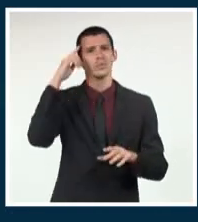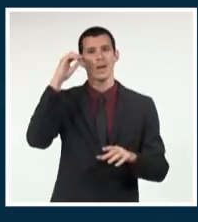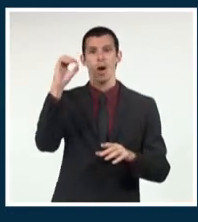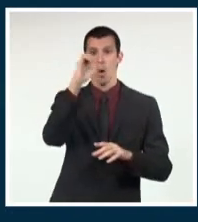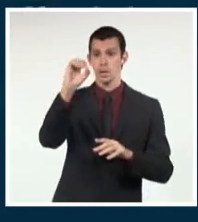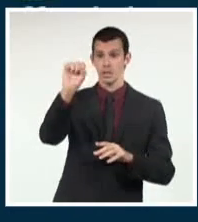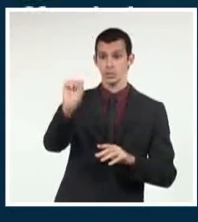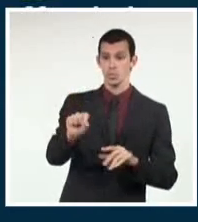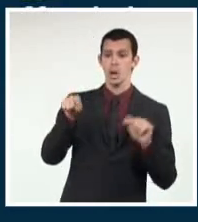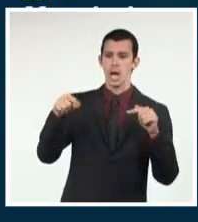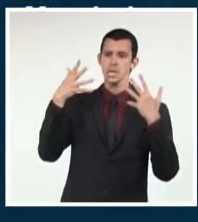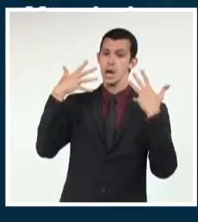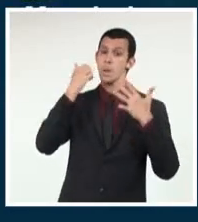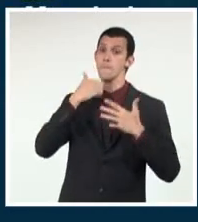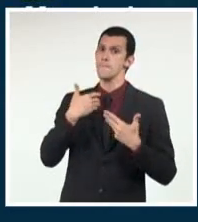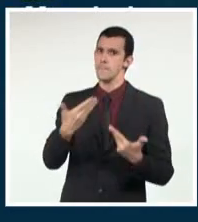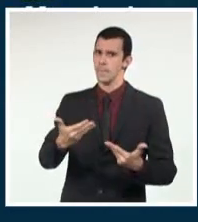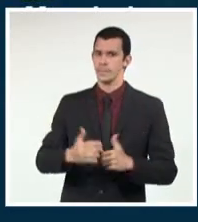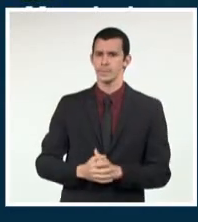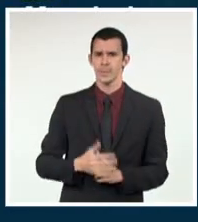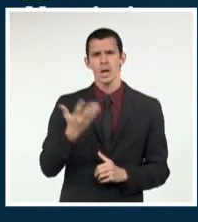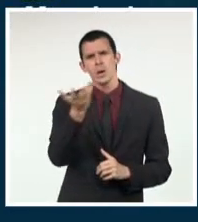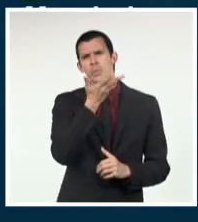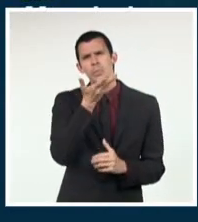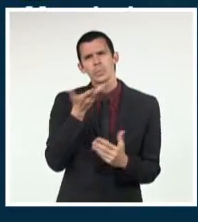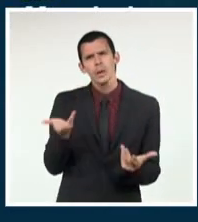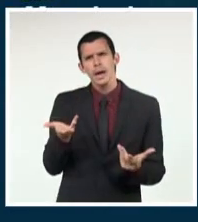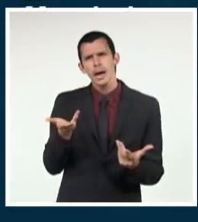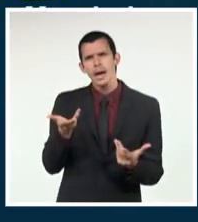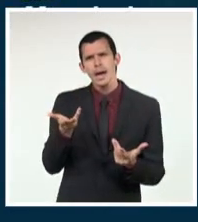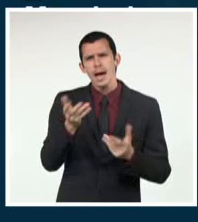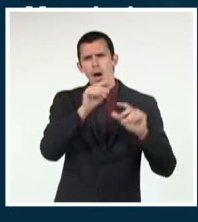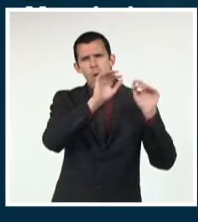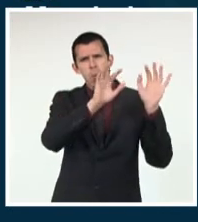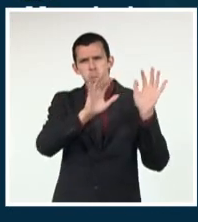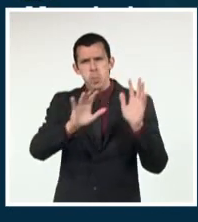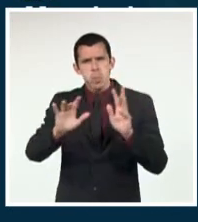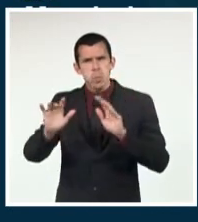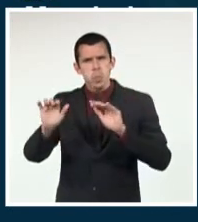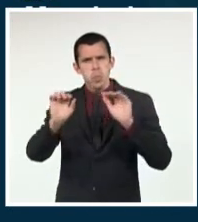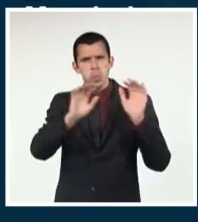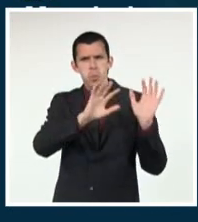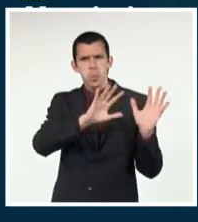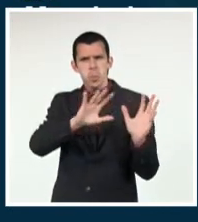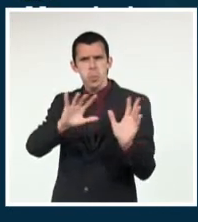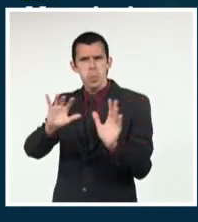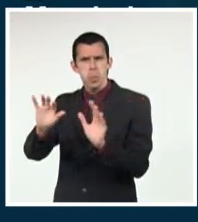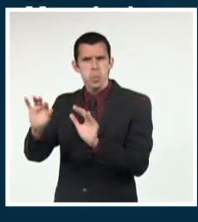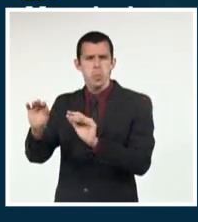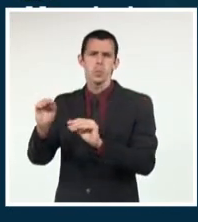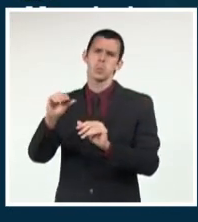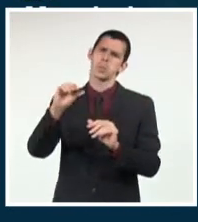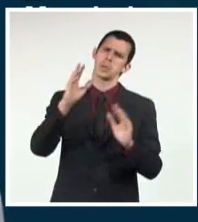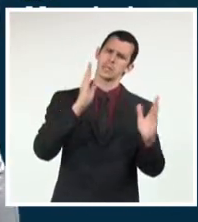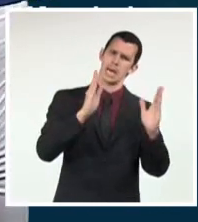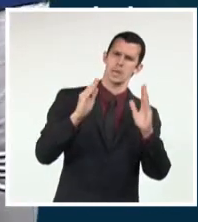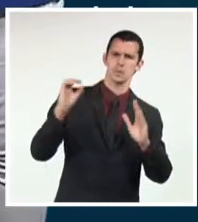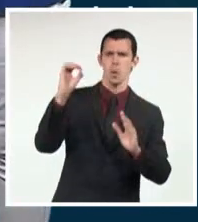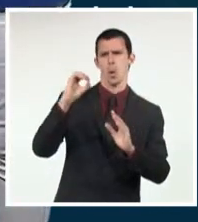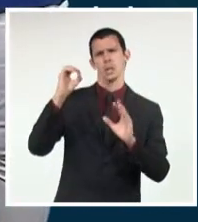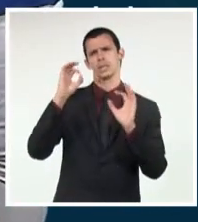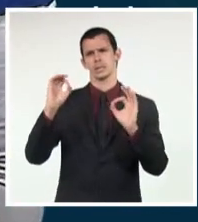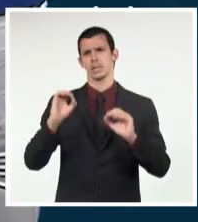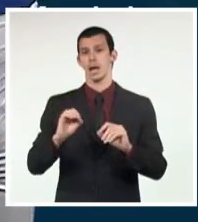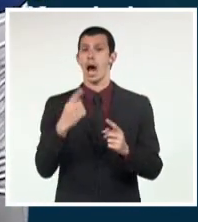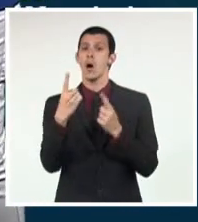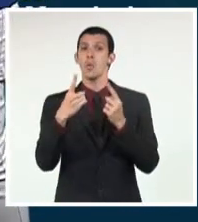oriental. Los vientos soplarán de región este en zonas de la costa norte del centro y el oriente del país. Y soplarán